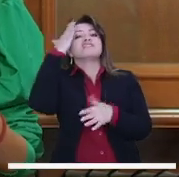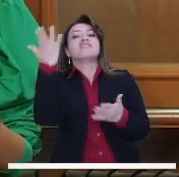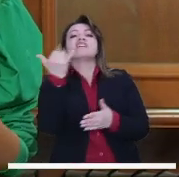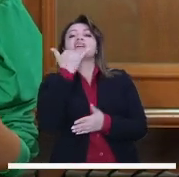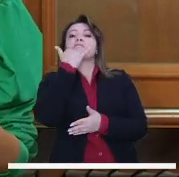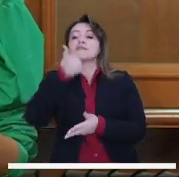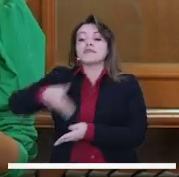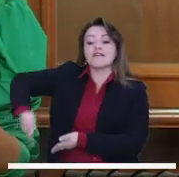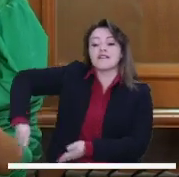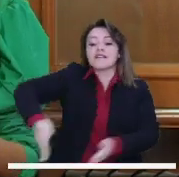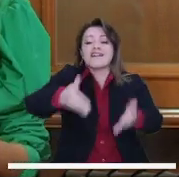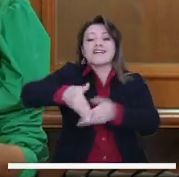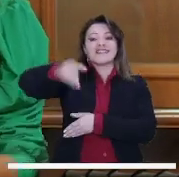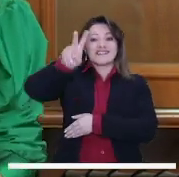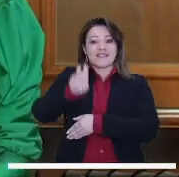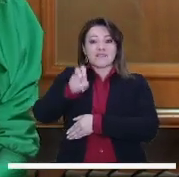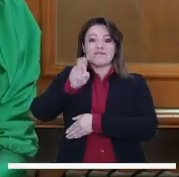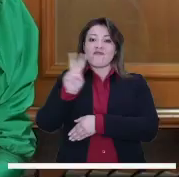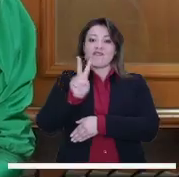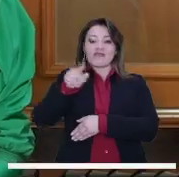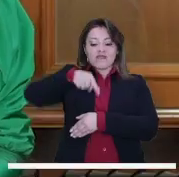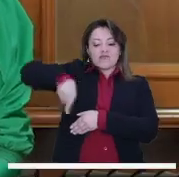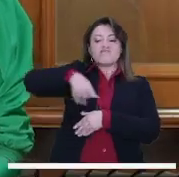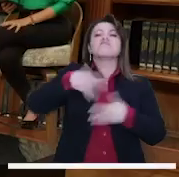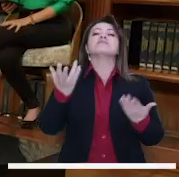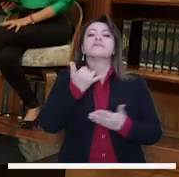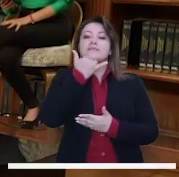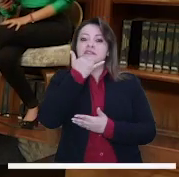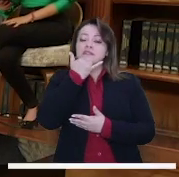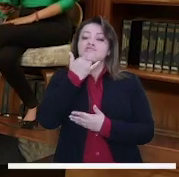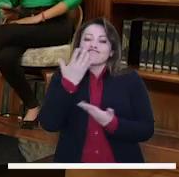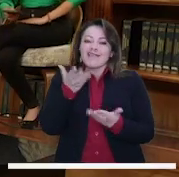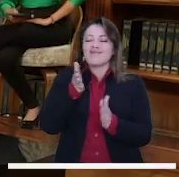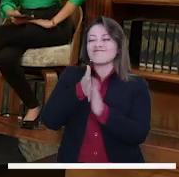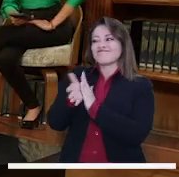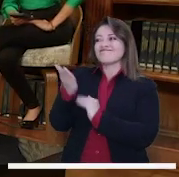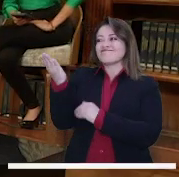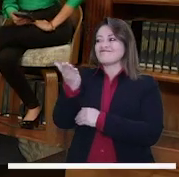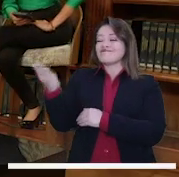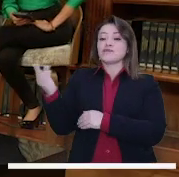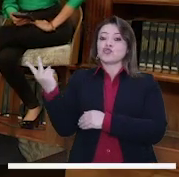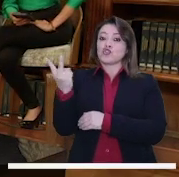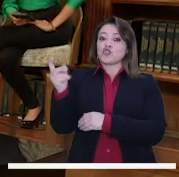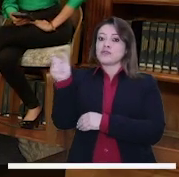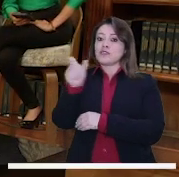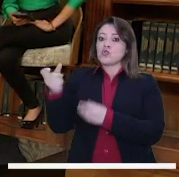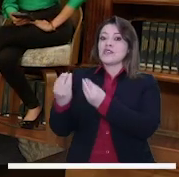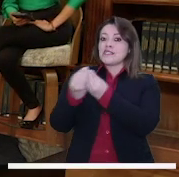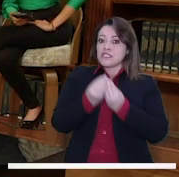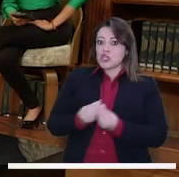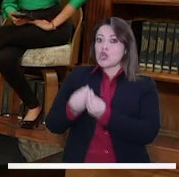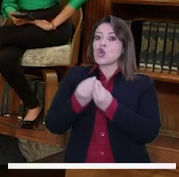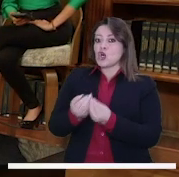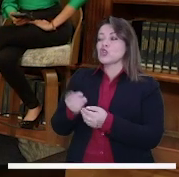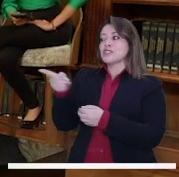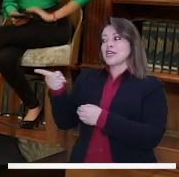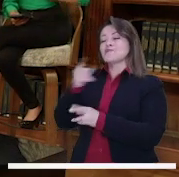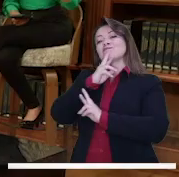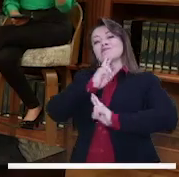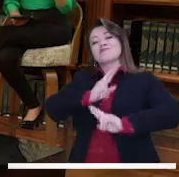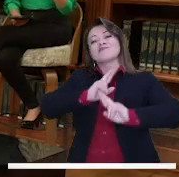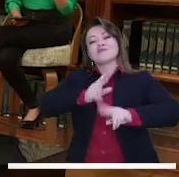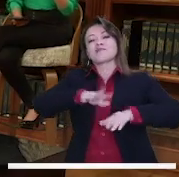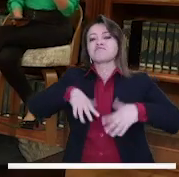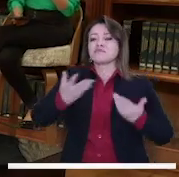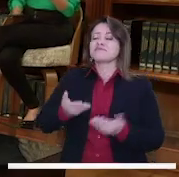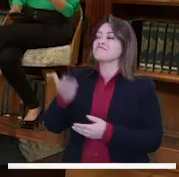lo que está pasando con el Corredor Verde de la Avenida Séptima. Sabemos de sus inquietudes y para ello tenemos dos invitados muy especiales el día de hoy